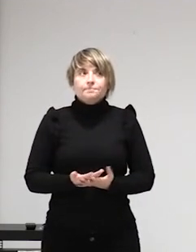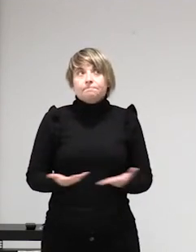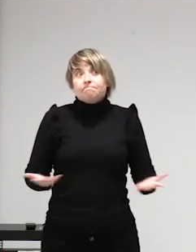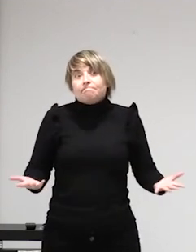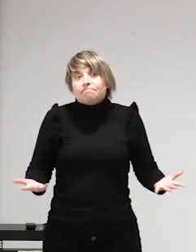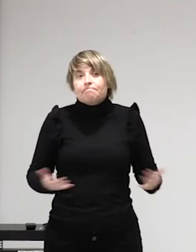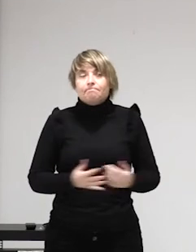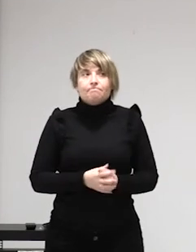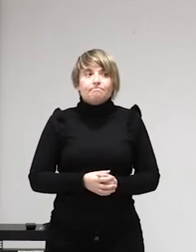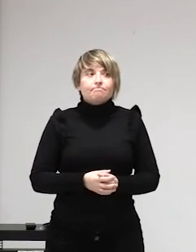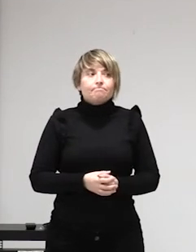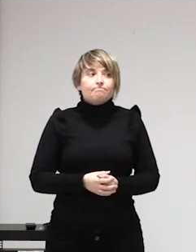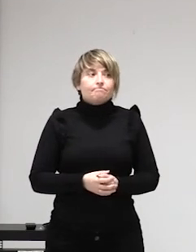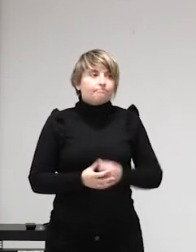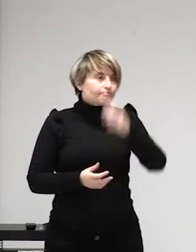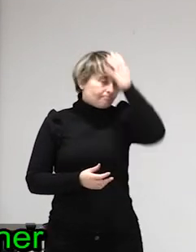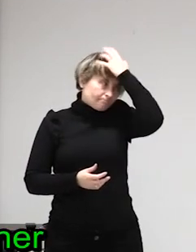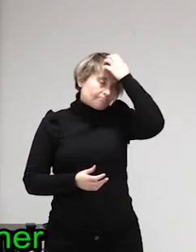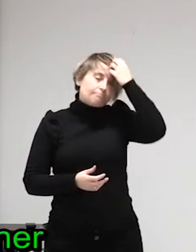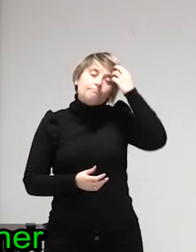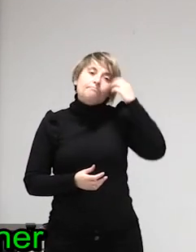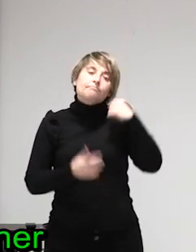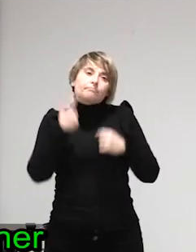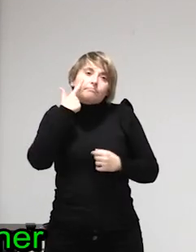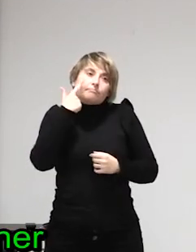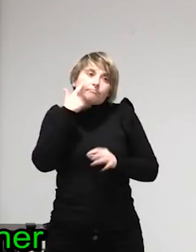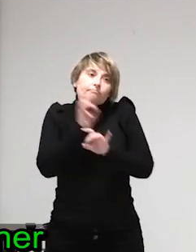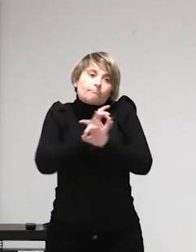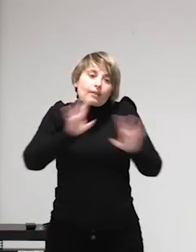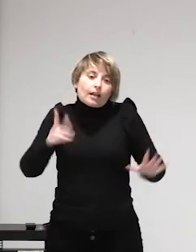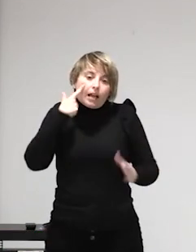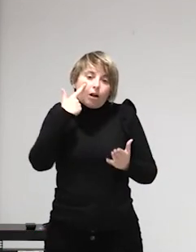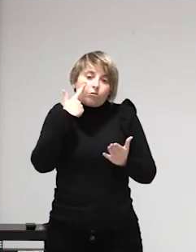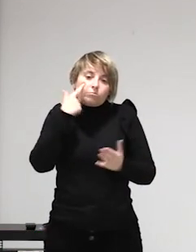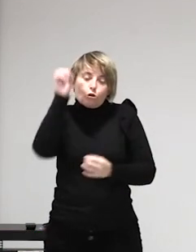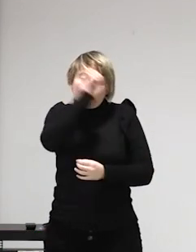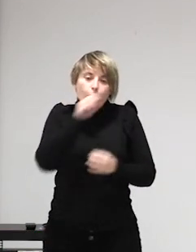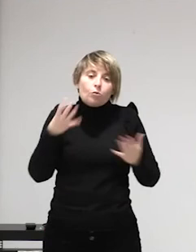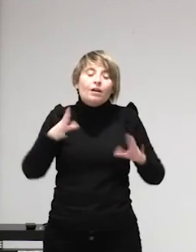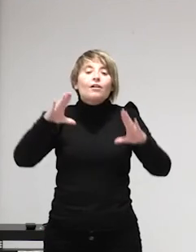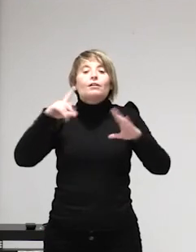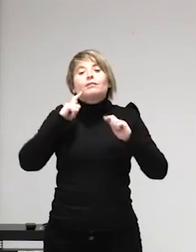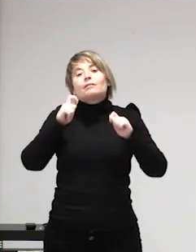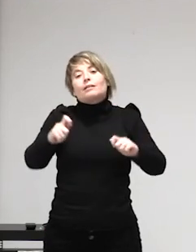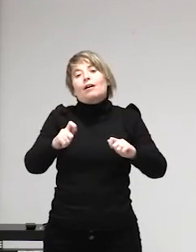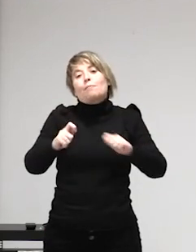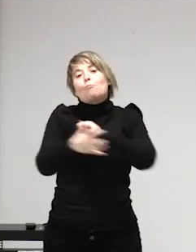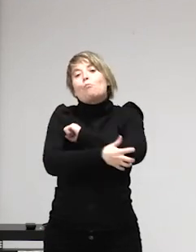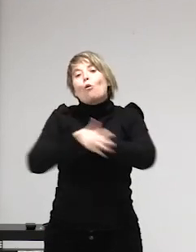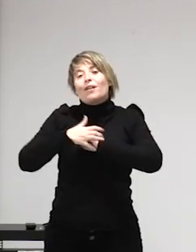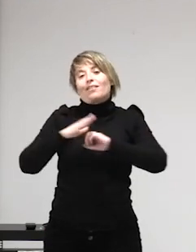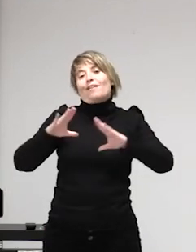pues bien yo la lectura que hago es ¿por qué no hay más mujeres? ¿por qué las mujeres tenemos que tener la sexualidad tan ligada al afecto a los vínculos